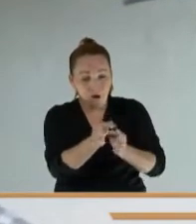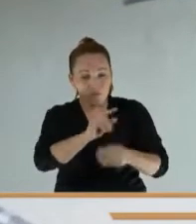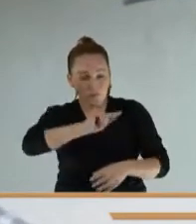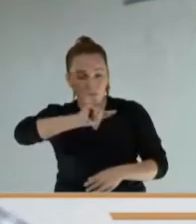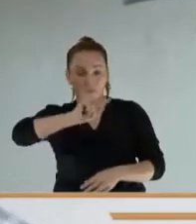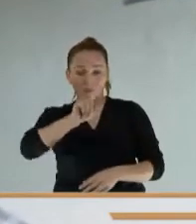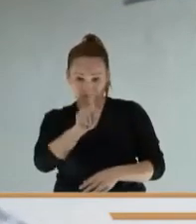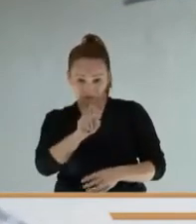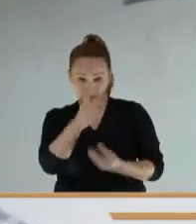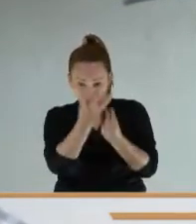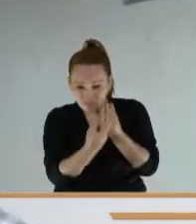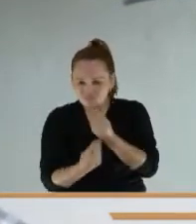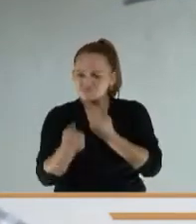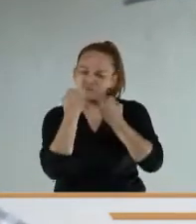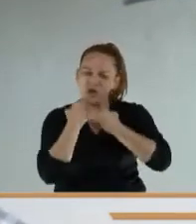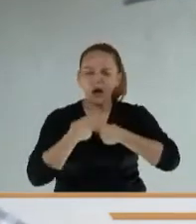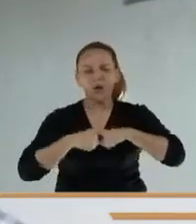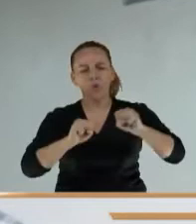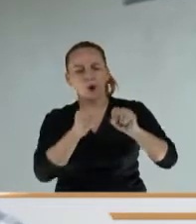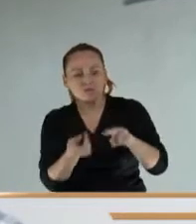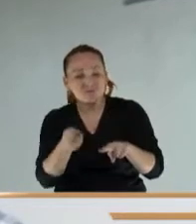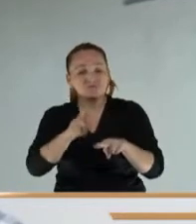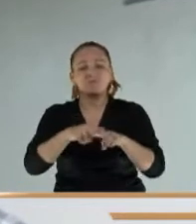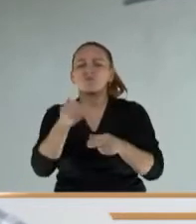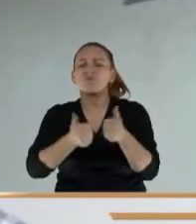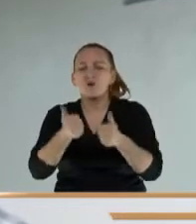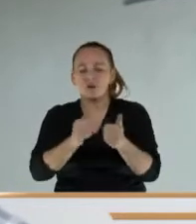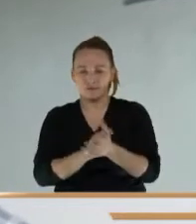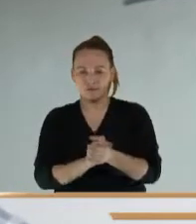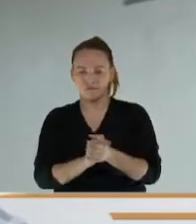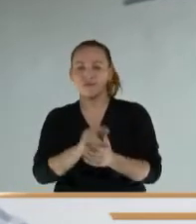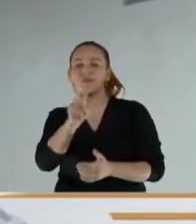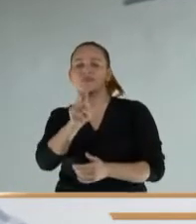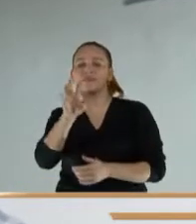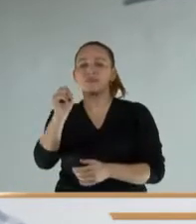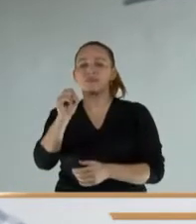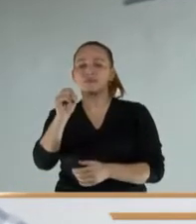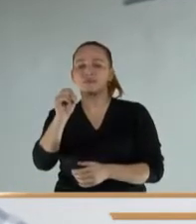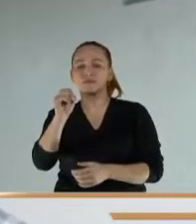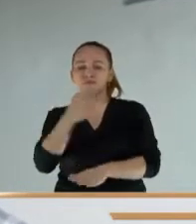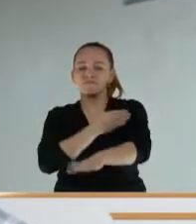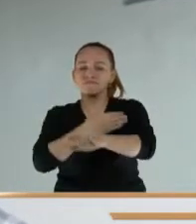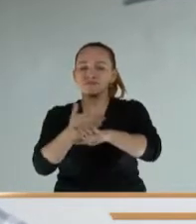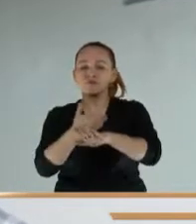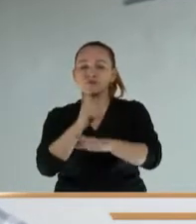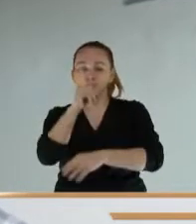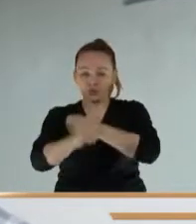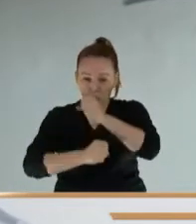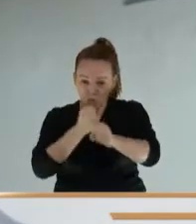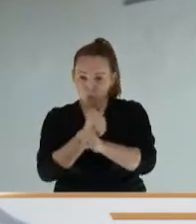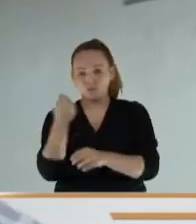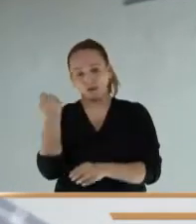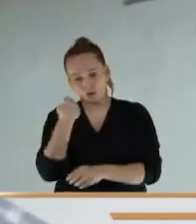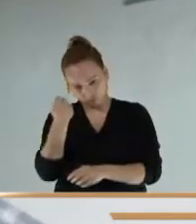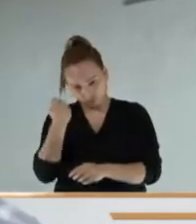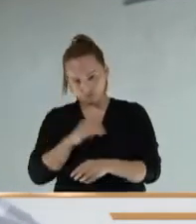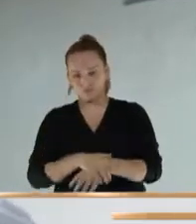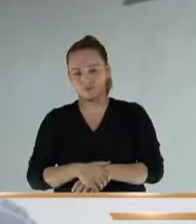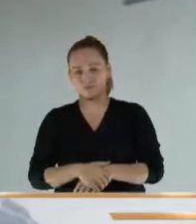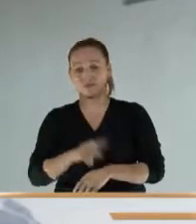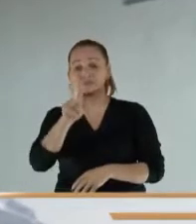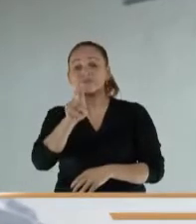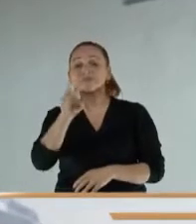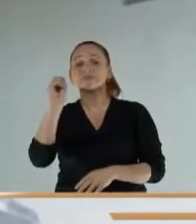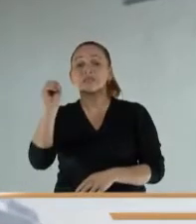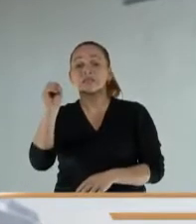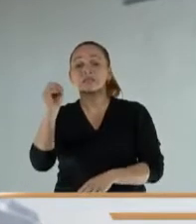¿cuál va a ser su esfuerzo adicional? 70 millones de pesos al año. 70 millones de pesos al año